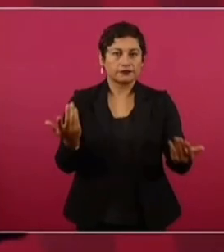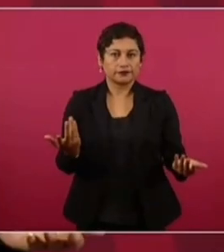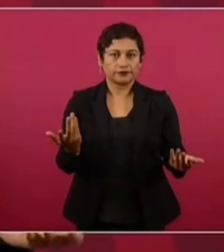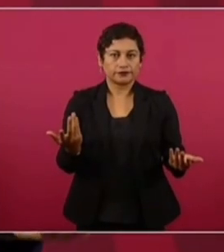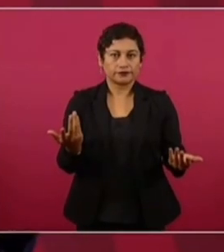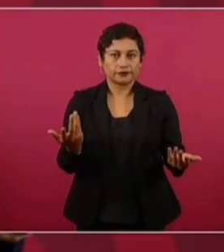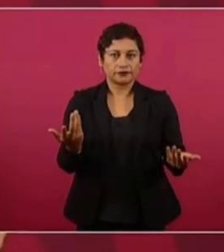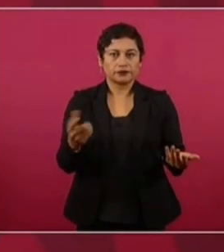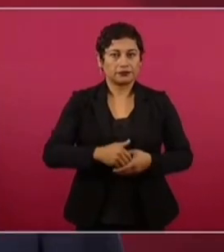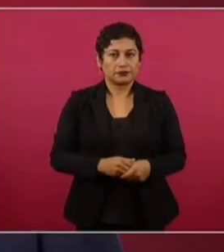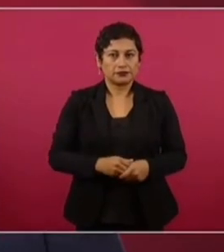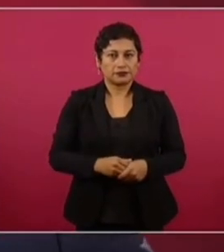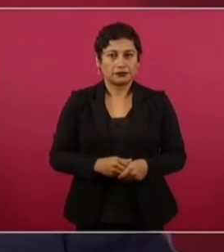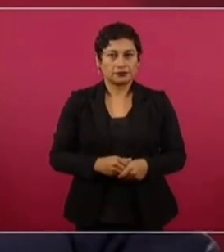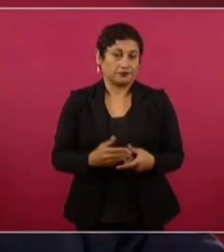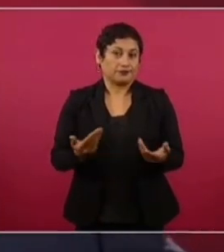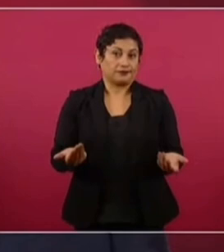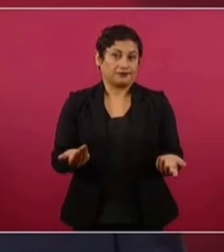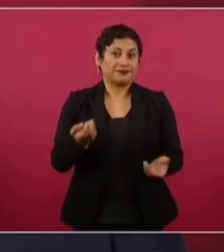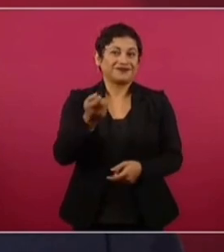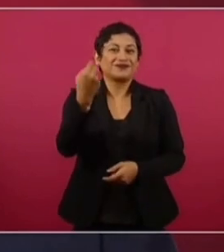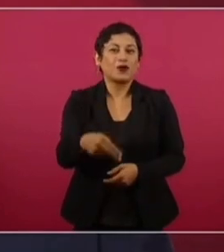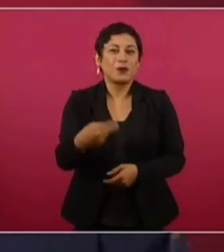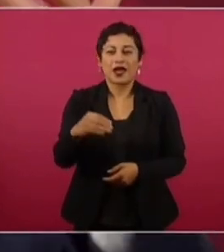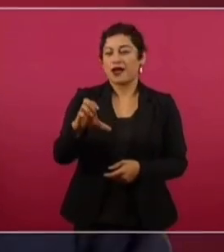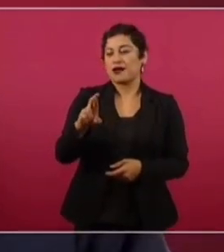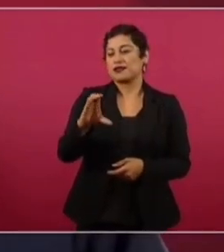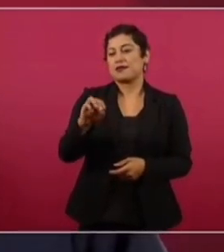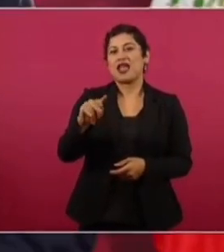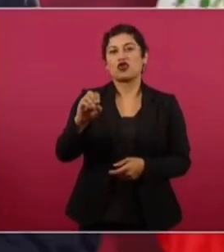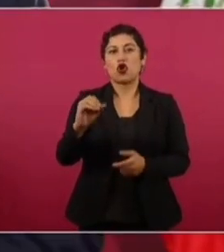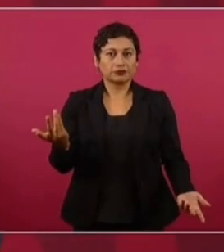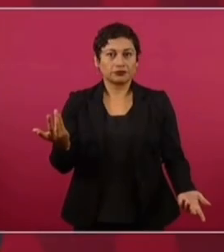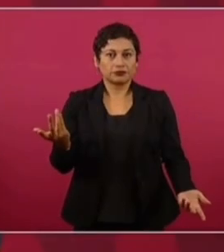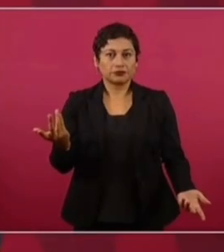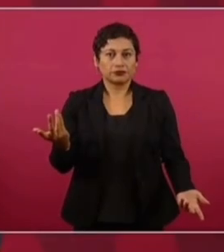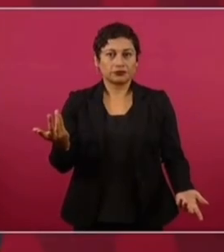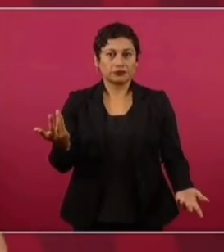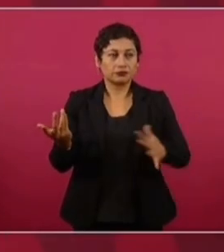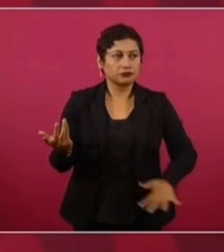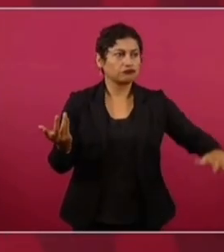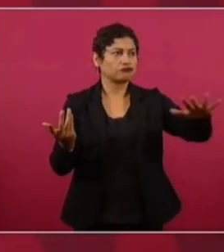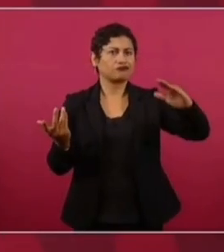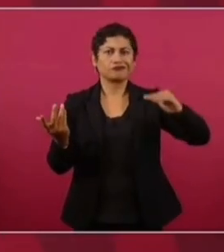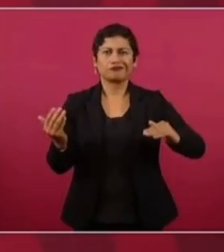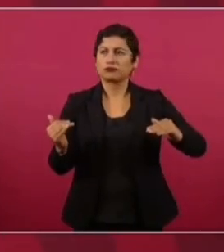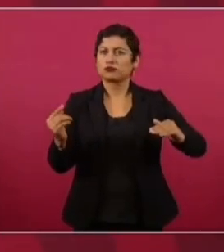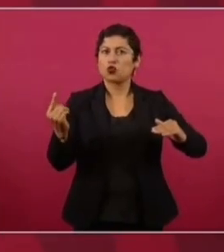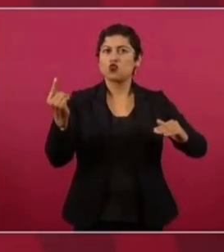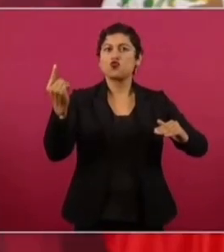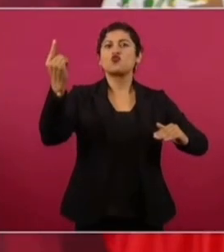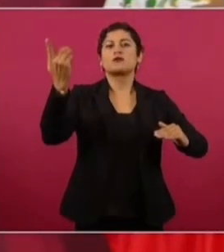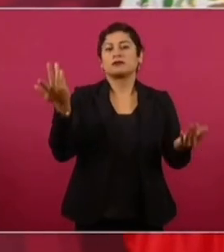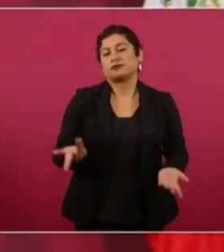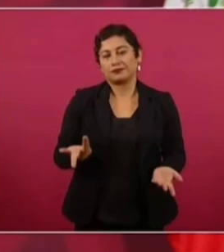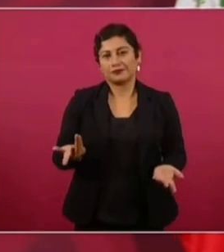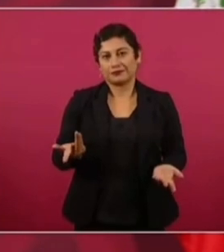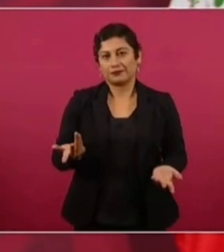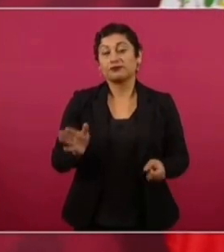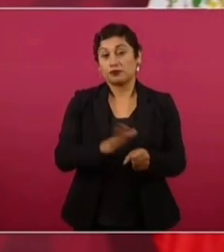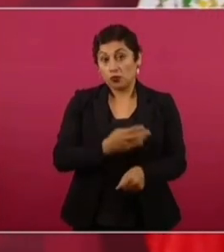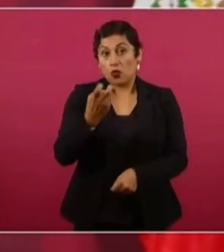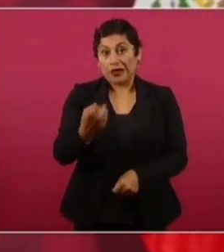y ahora tiene 80 mil millones de dólares, pues eso es parte del crecimiento. Sí, nada más que es de uno. Entonces, para nosotros lo más importante